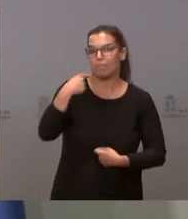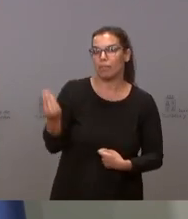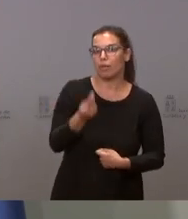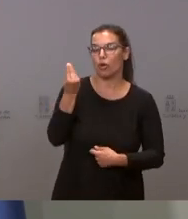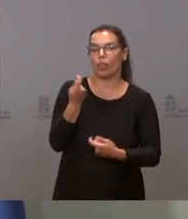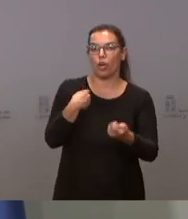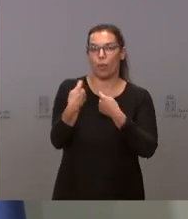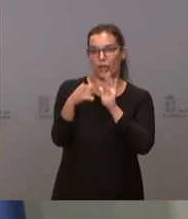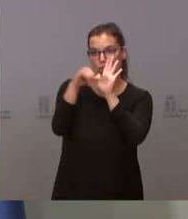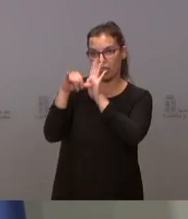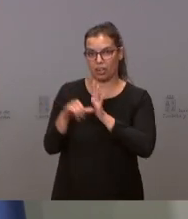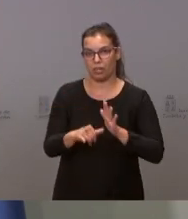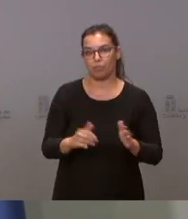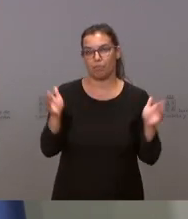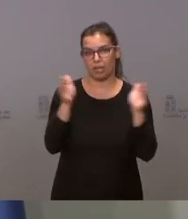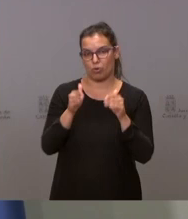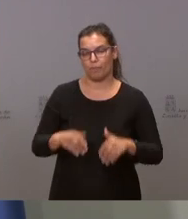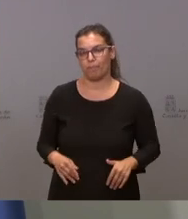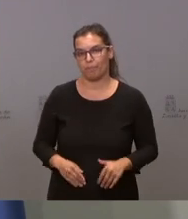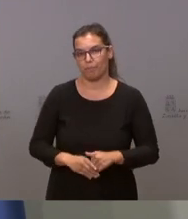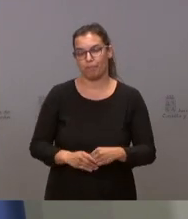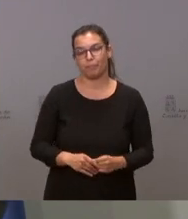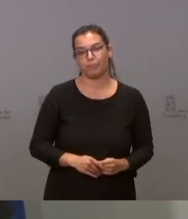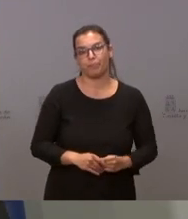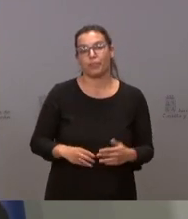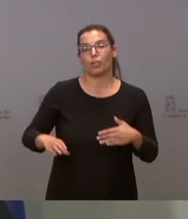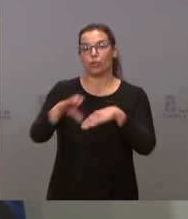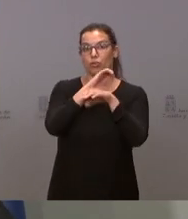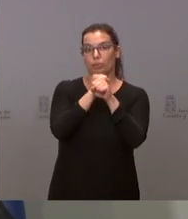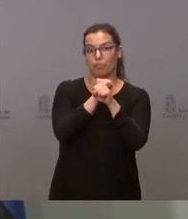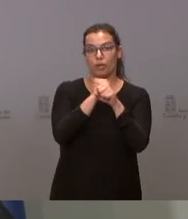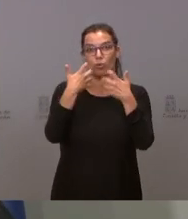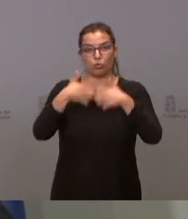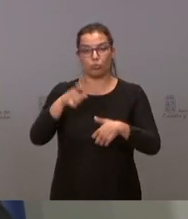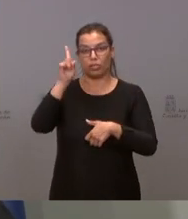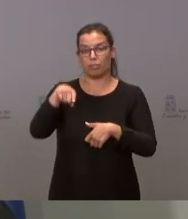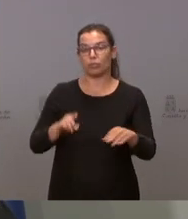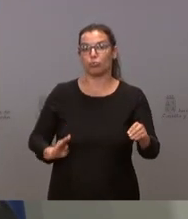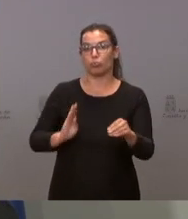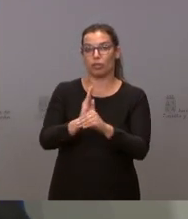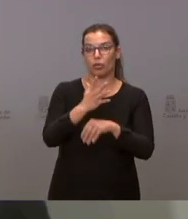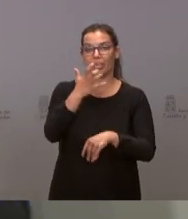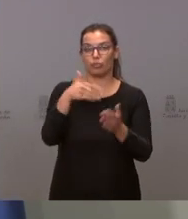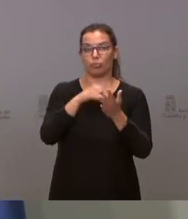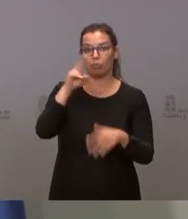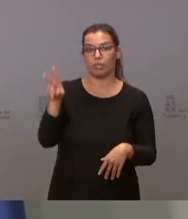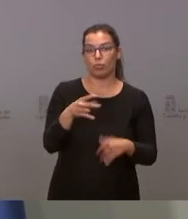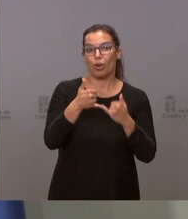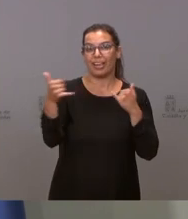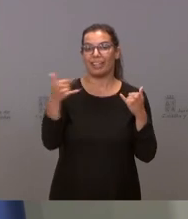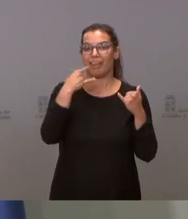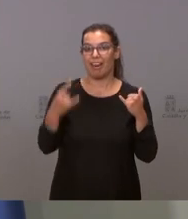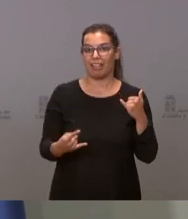comercio de proximidad. La Consejería de Empleo e Industria subvenciona también con 500.000 euros la línea eléctrica